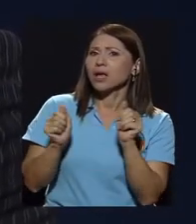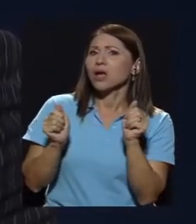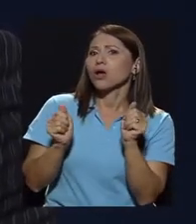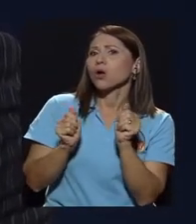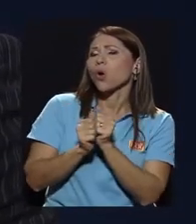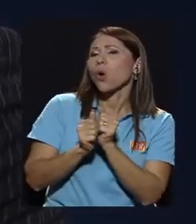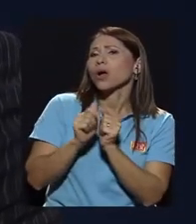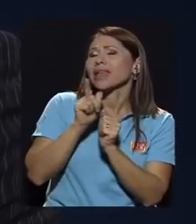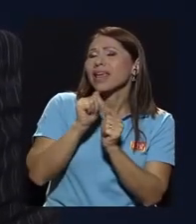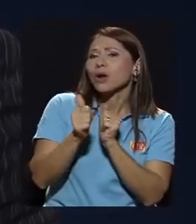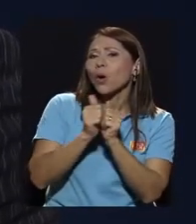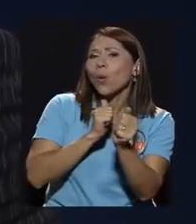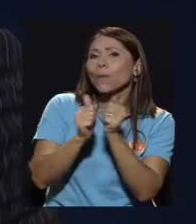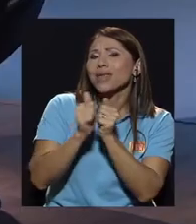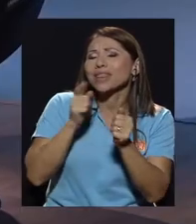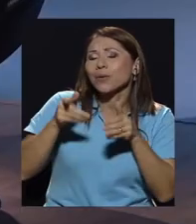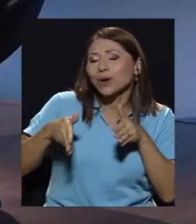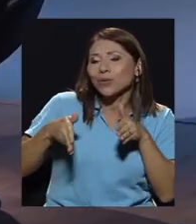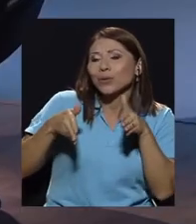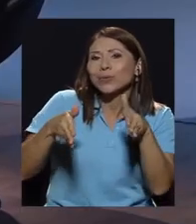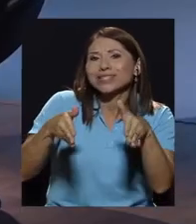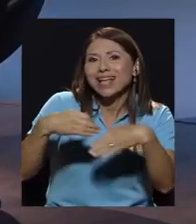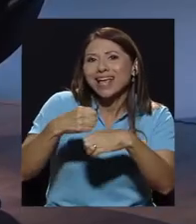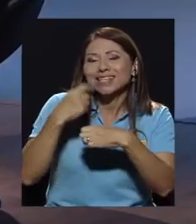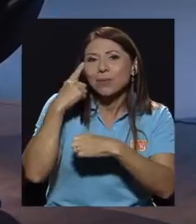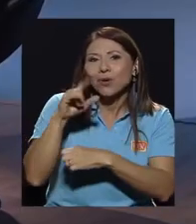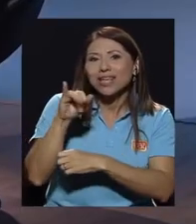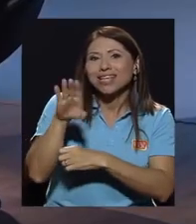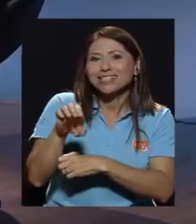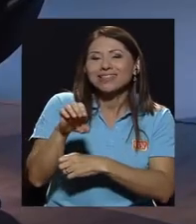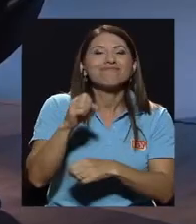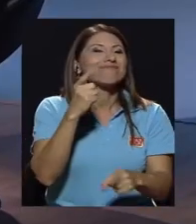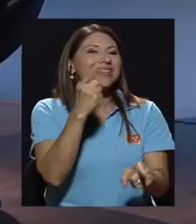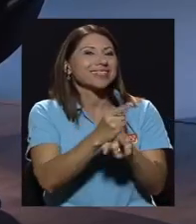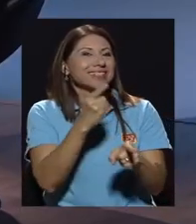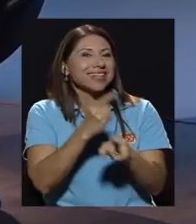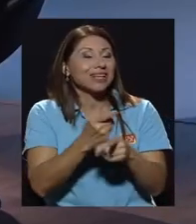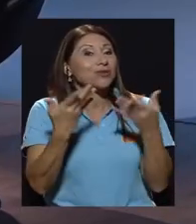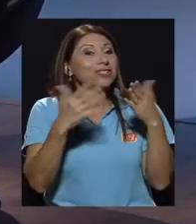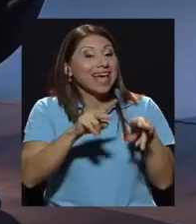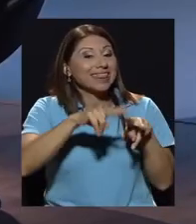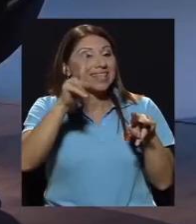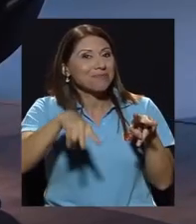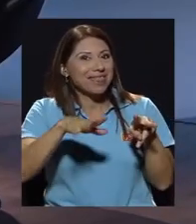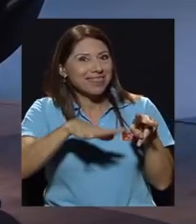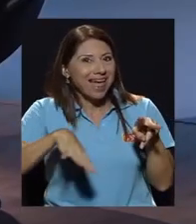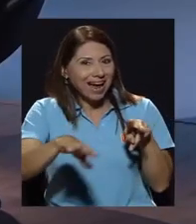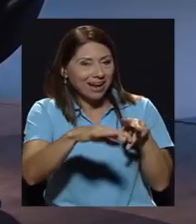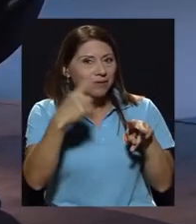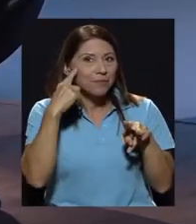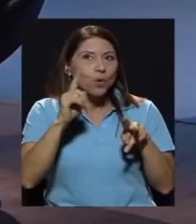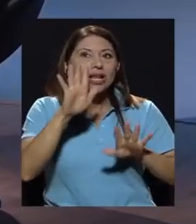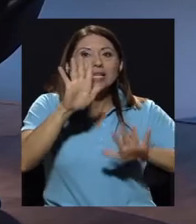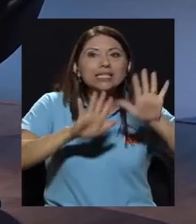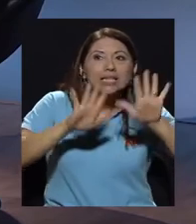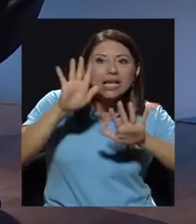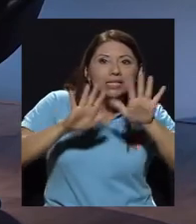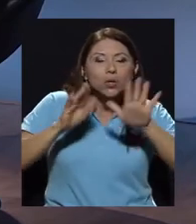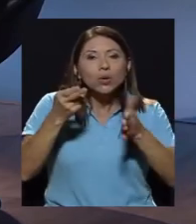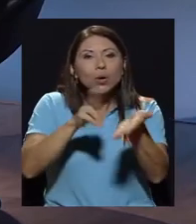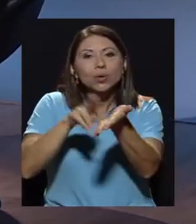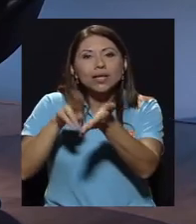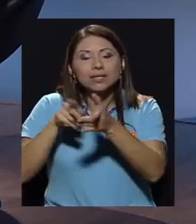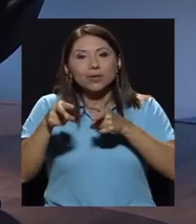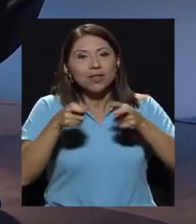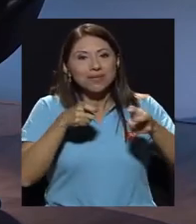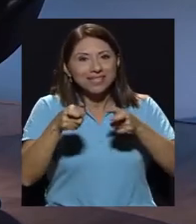la autopista creada por el ICE exacto porque aparte de que ya entran en desventaja por esta situación de licitación y contratación